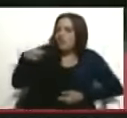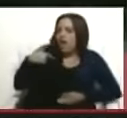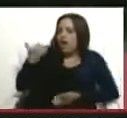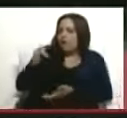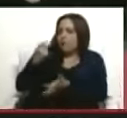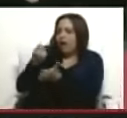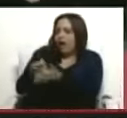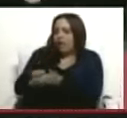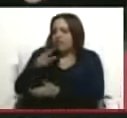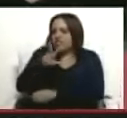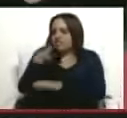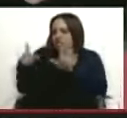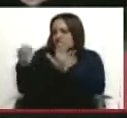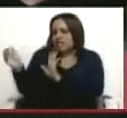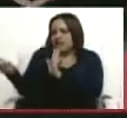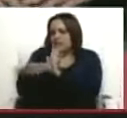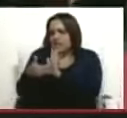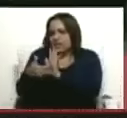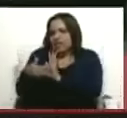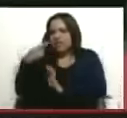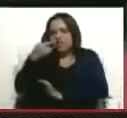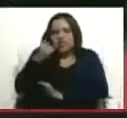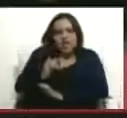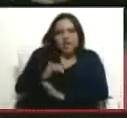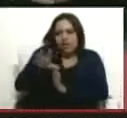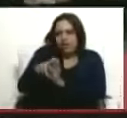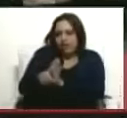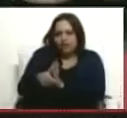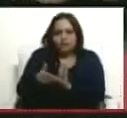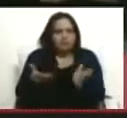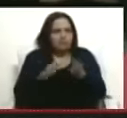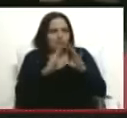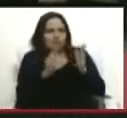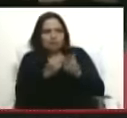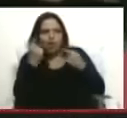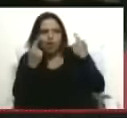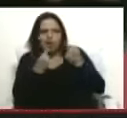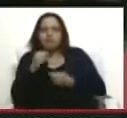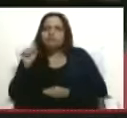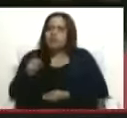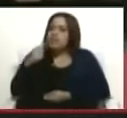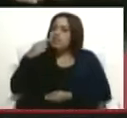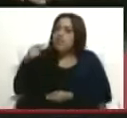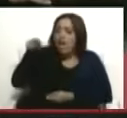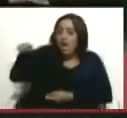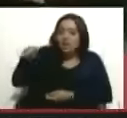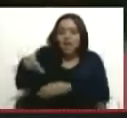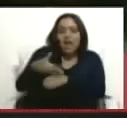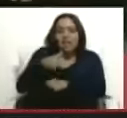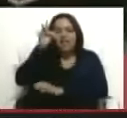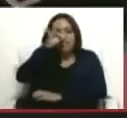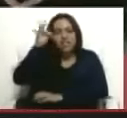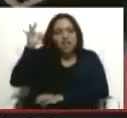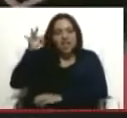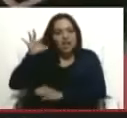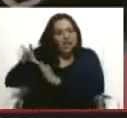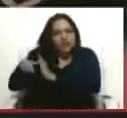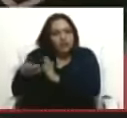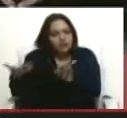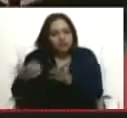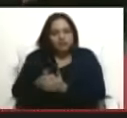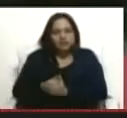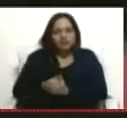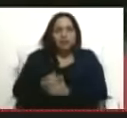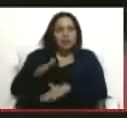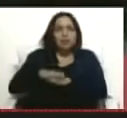O sea, es algo realmente repugnante. El mundo al revés. Por este exfiscal ladrón y corrupto, cuando él decía que